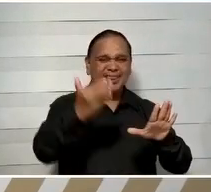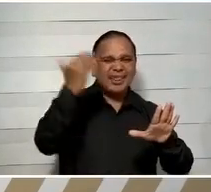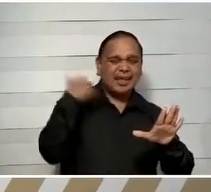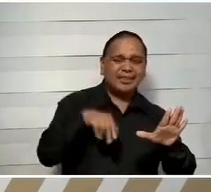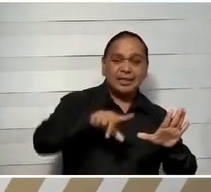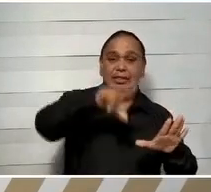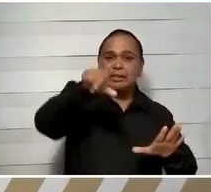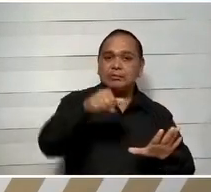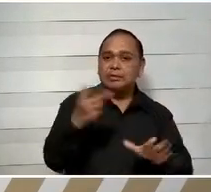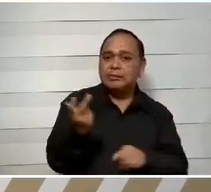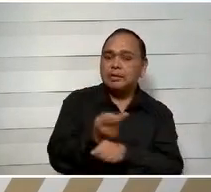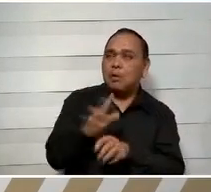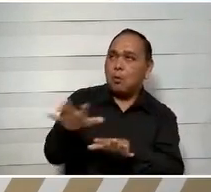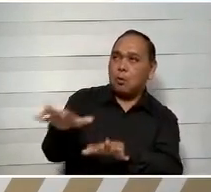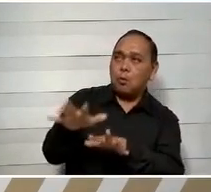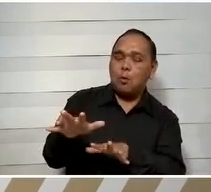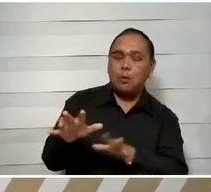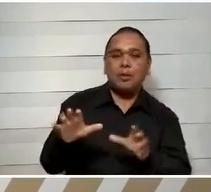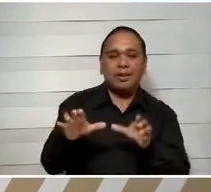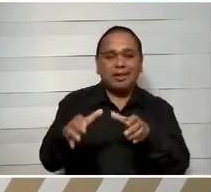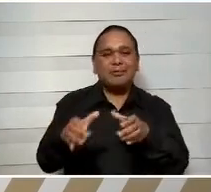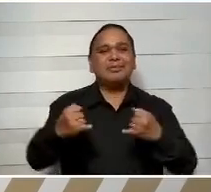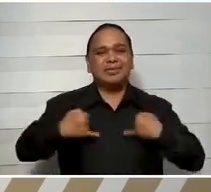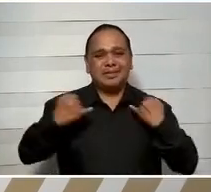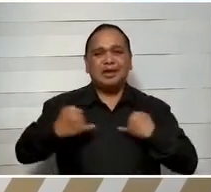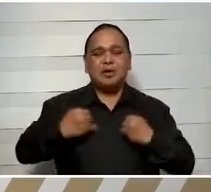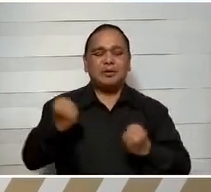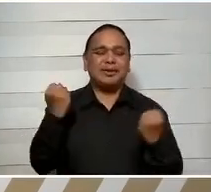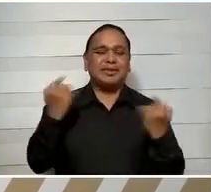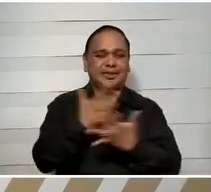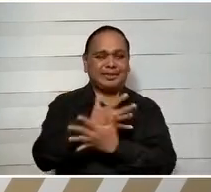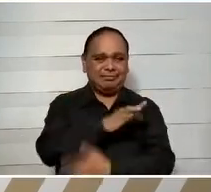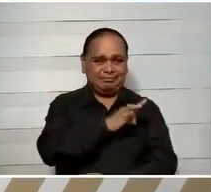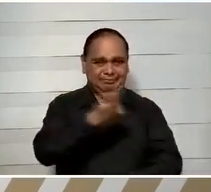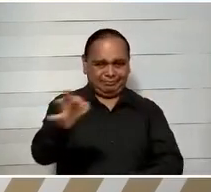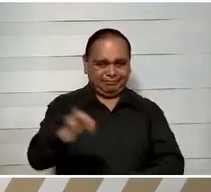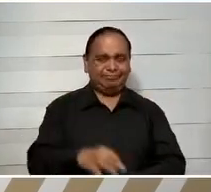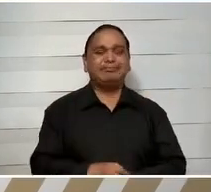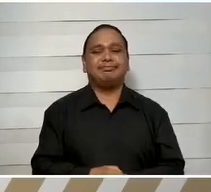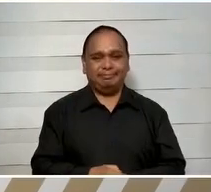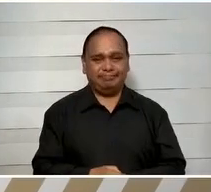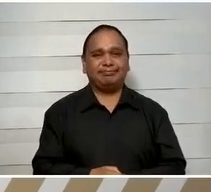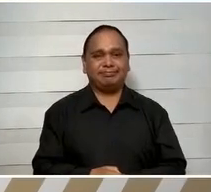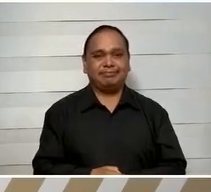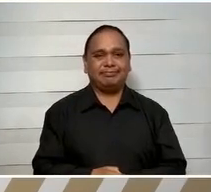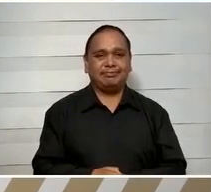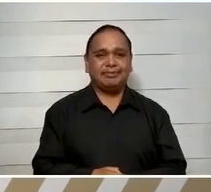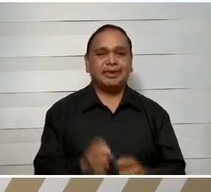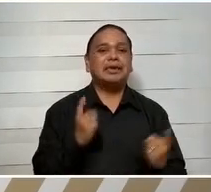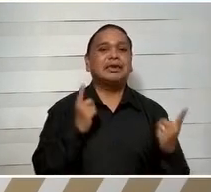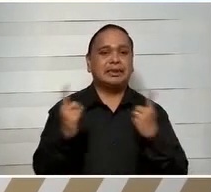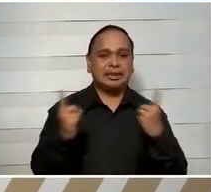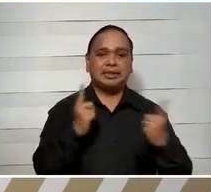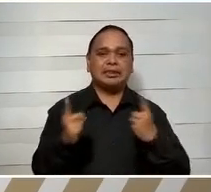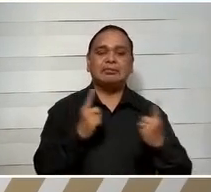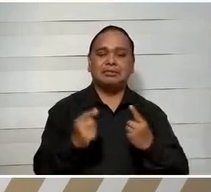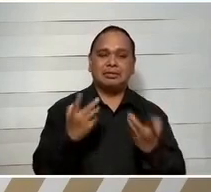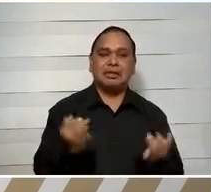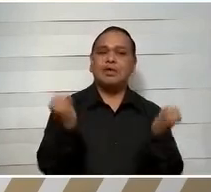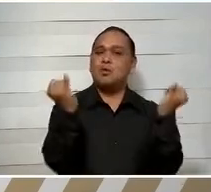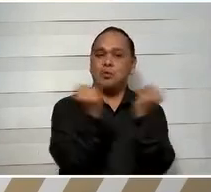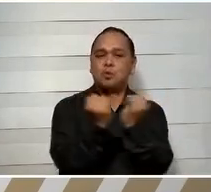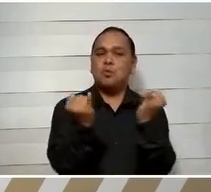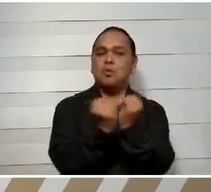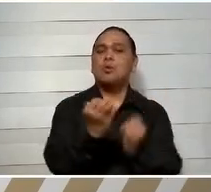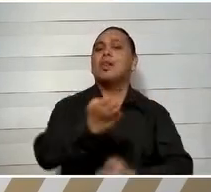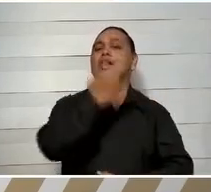jóvenes, la comunidad entera está disfrutando de esta obra. Ha sido la sensación las canchas, ¿no? Todos piden cancha, incluso ahora las escuelas